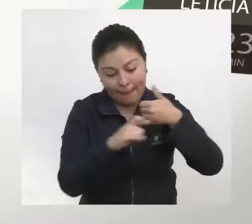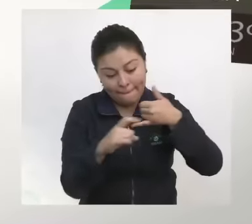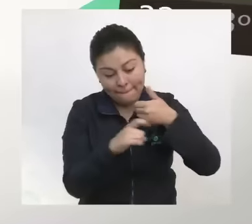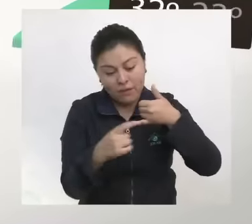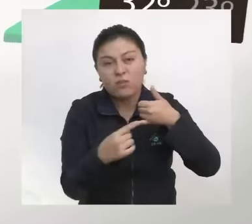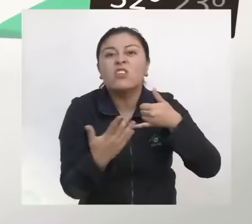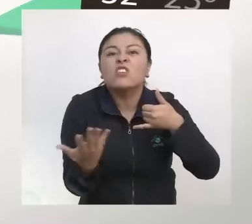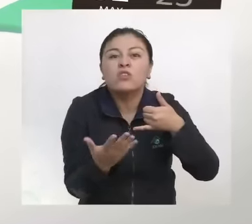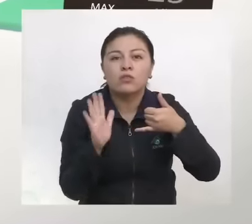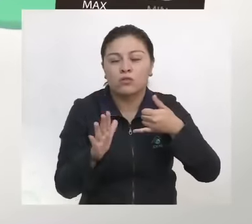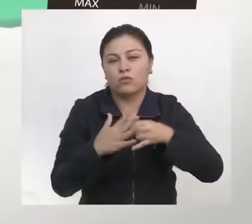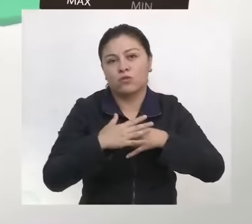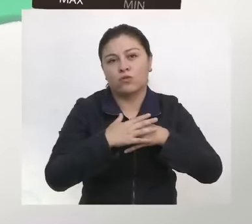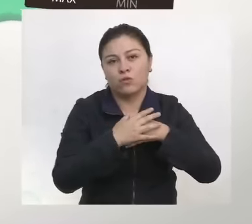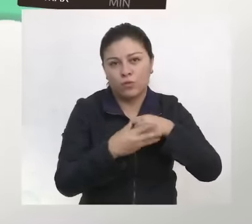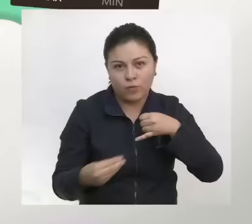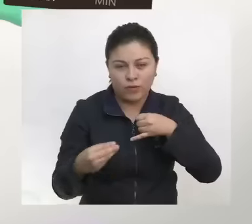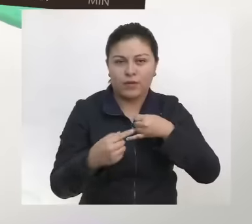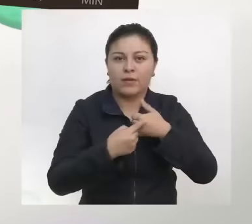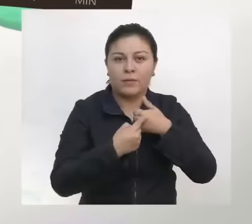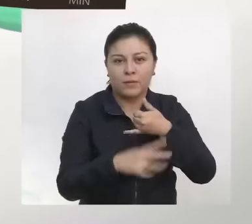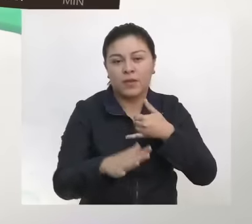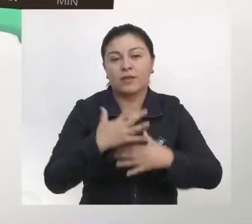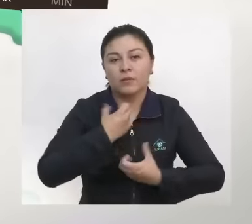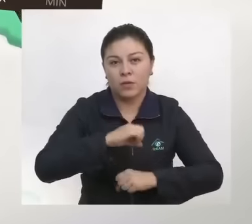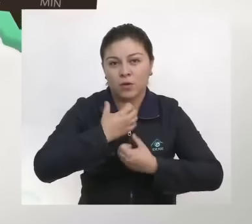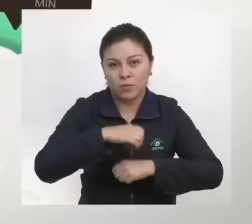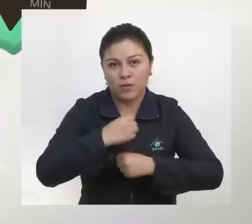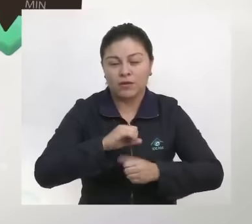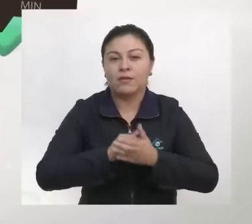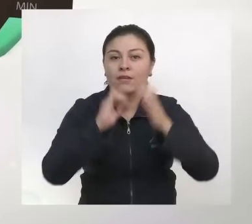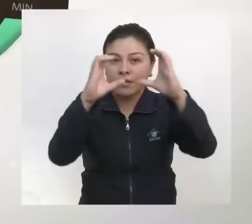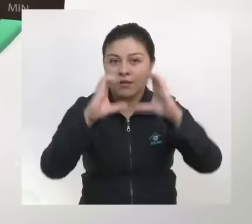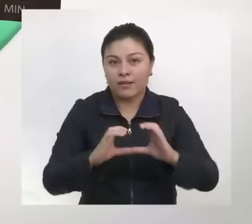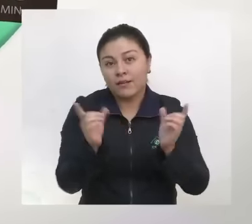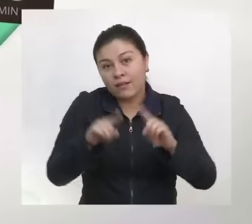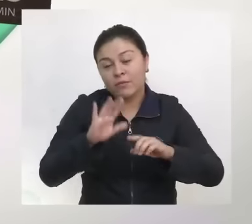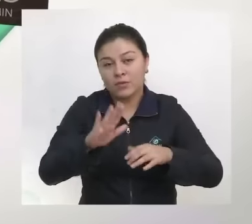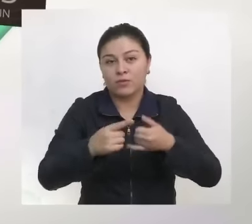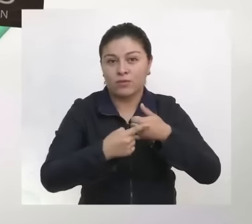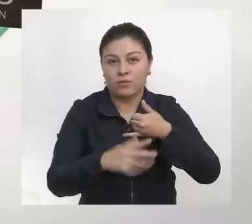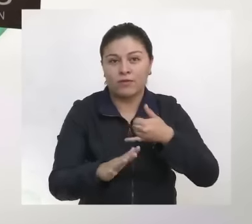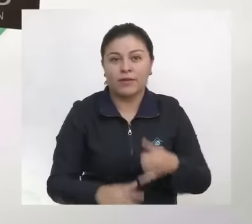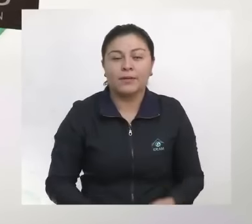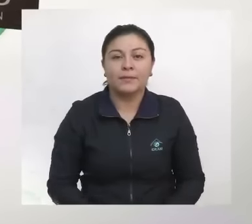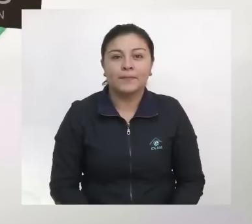Amazonía, en sectores de Guainía, Baupés, Amazonas y límites entre Caquetá y Guaviare.